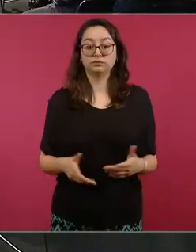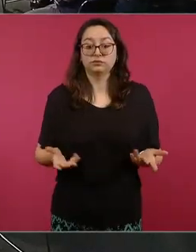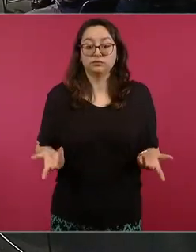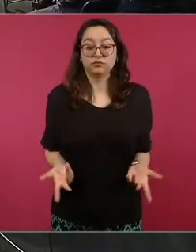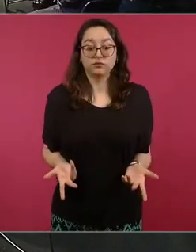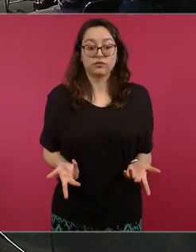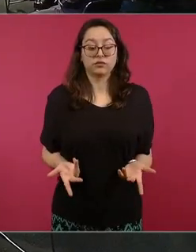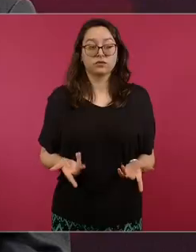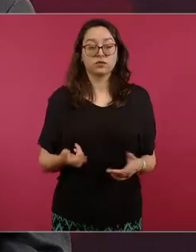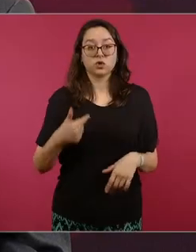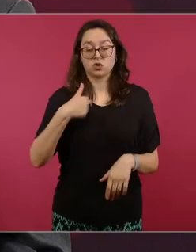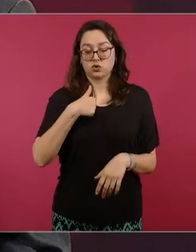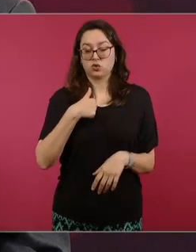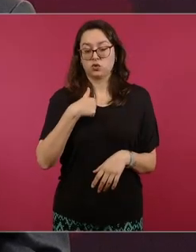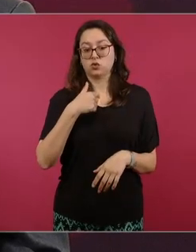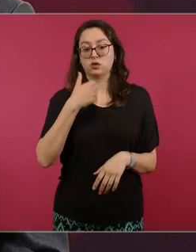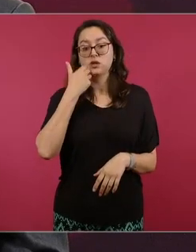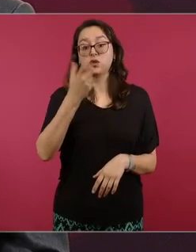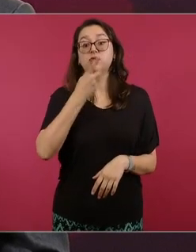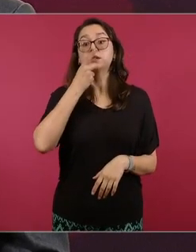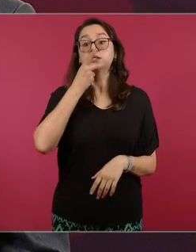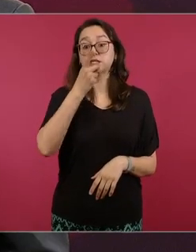haciendo un esfuerzo